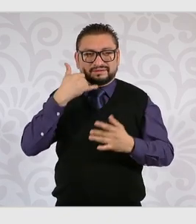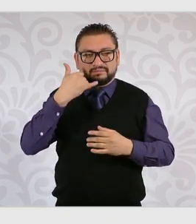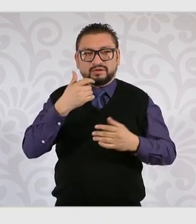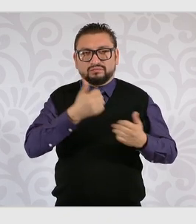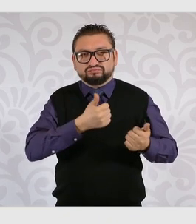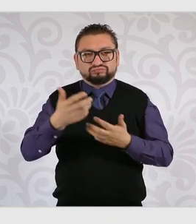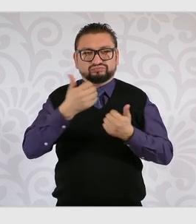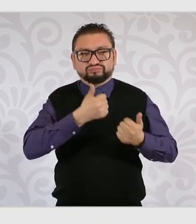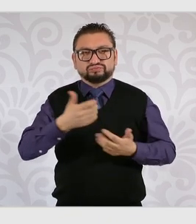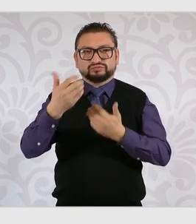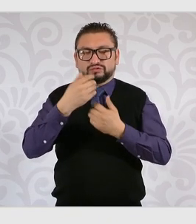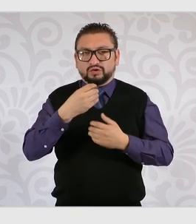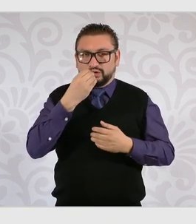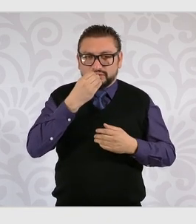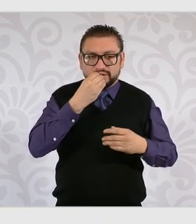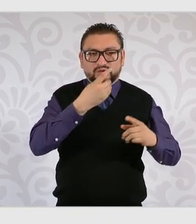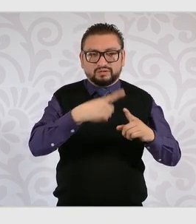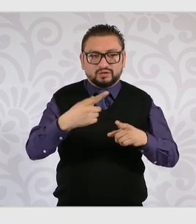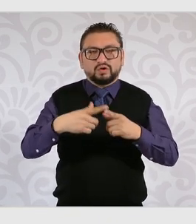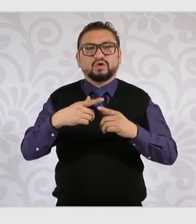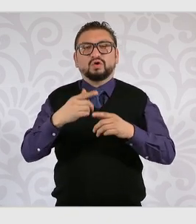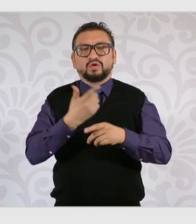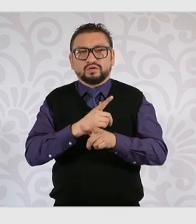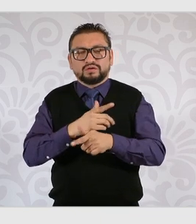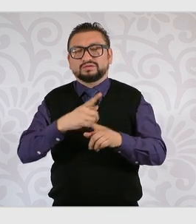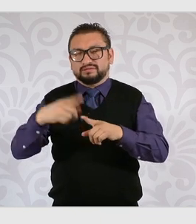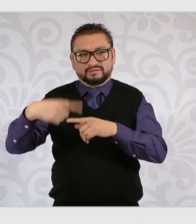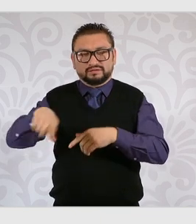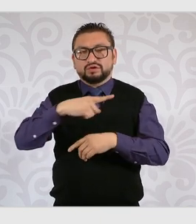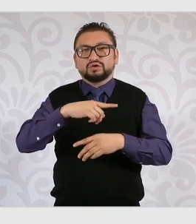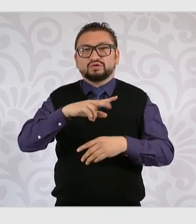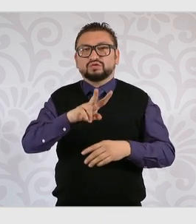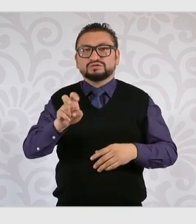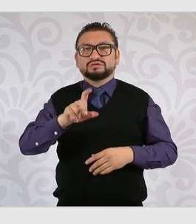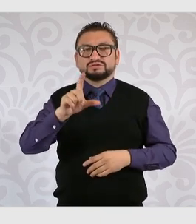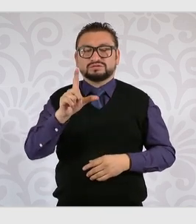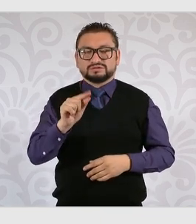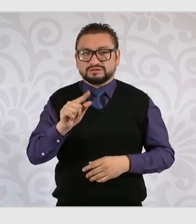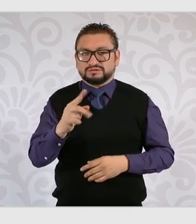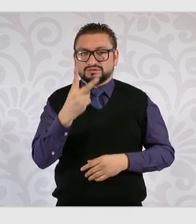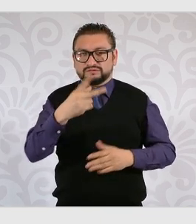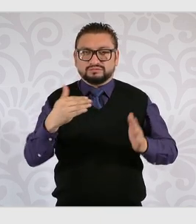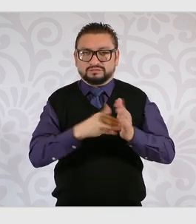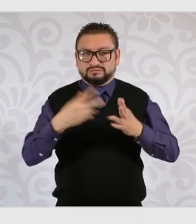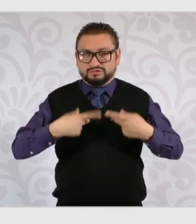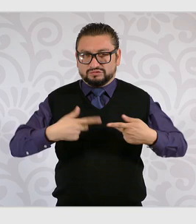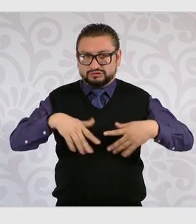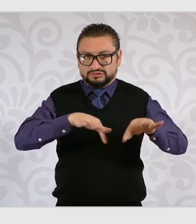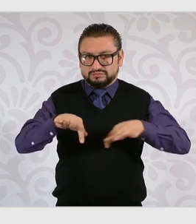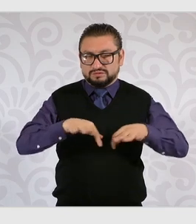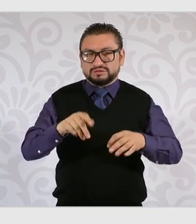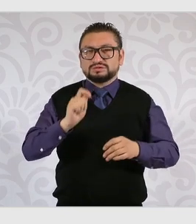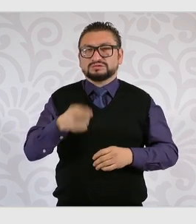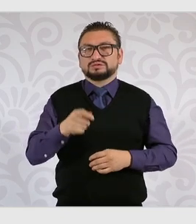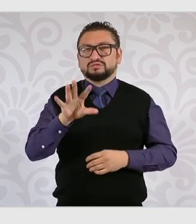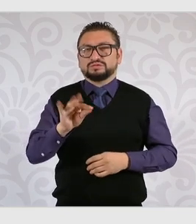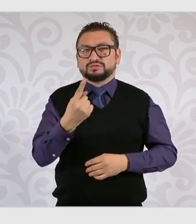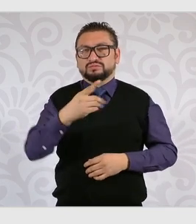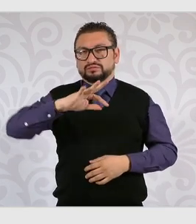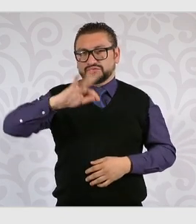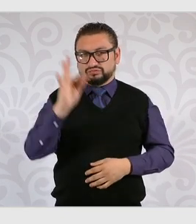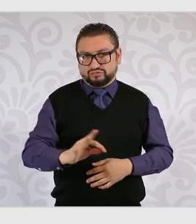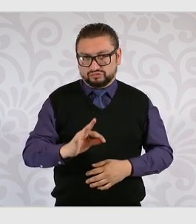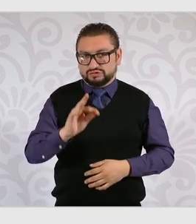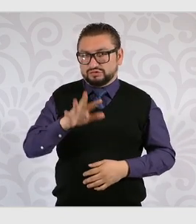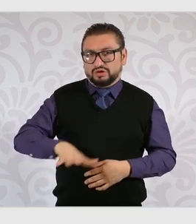De este universo, aproximadamente 272 mil personas trabajadoras, es decir, el 41 por ciento de ellas,